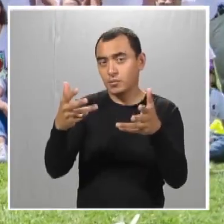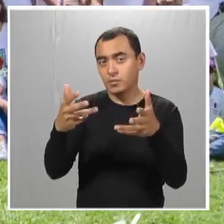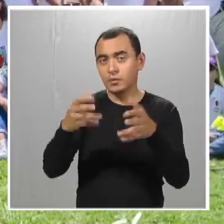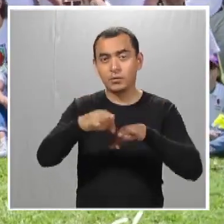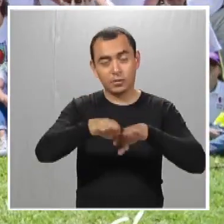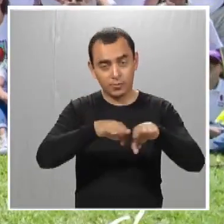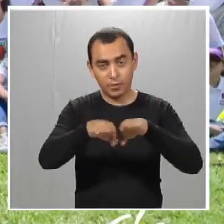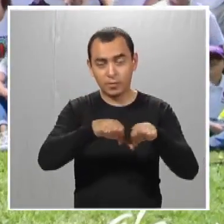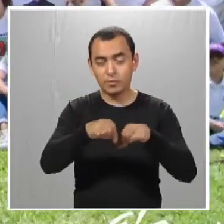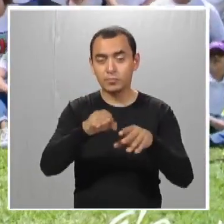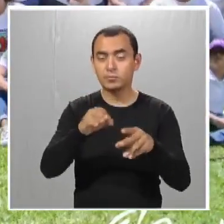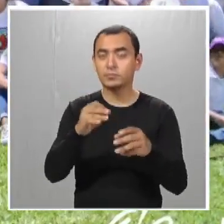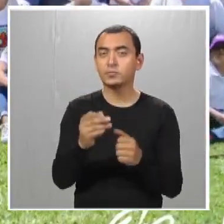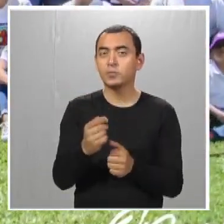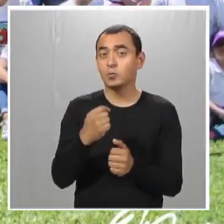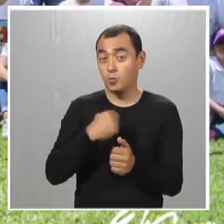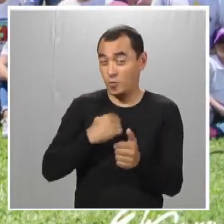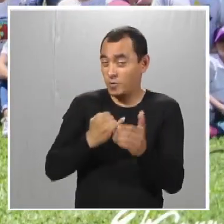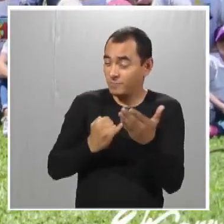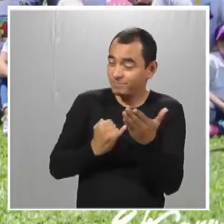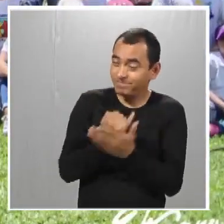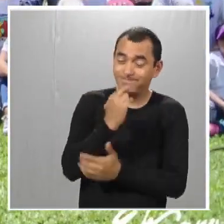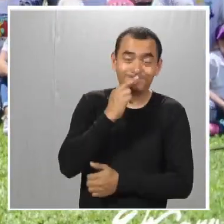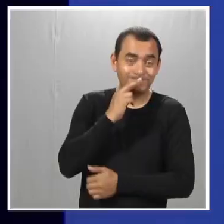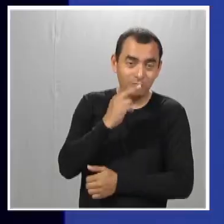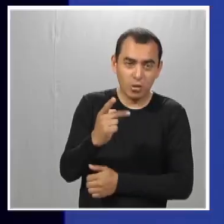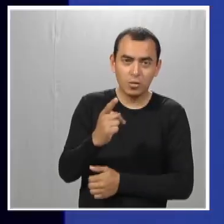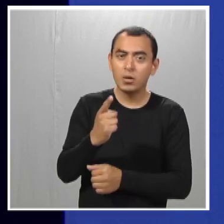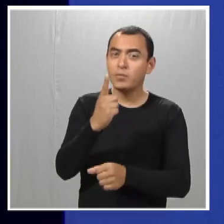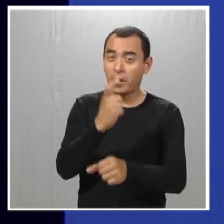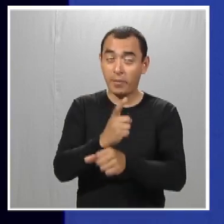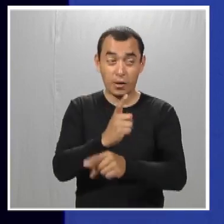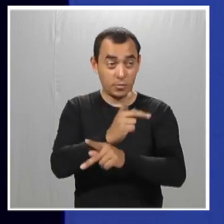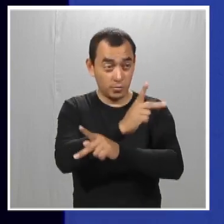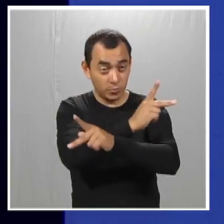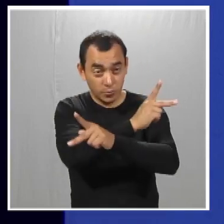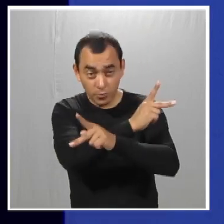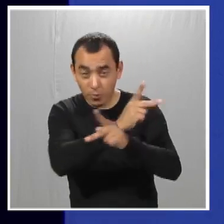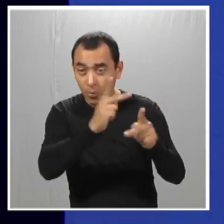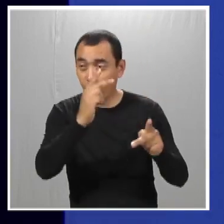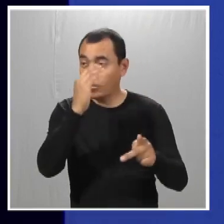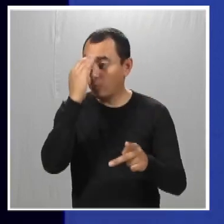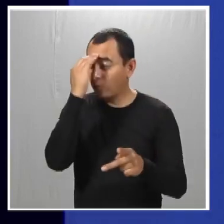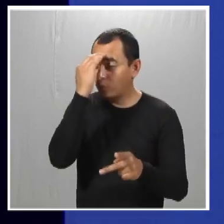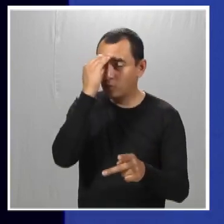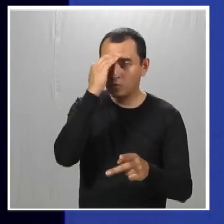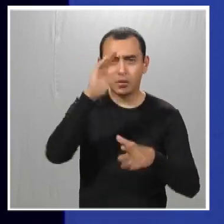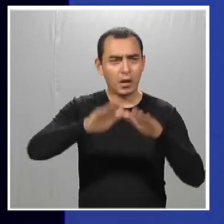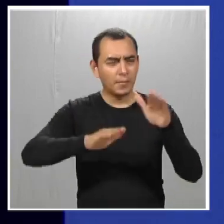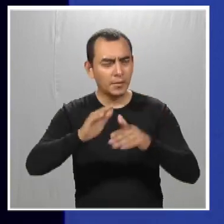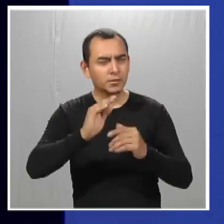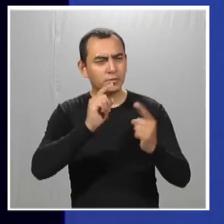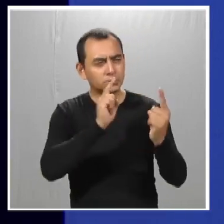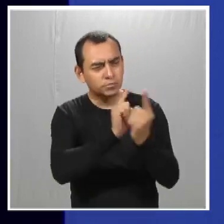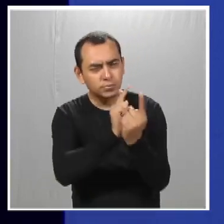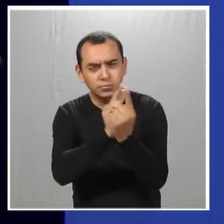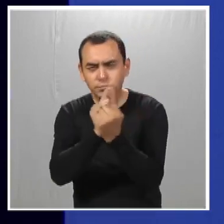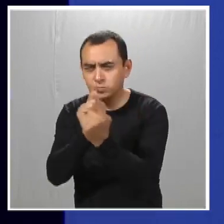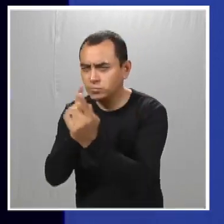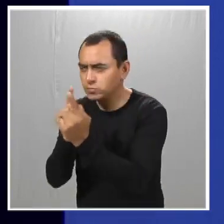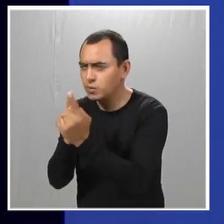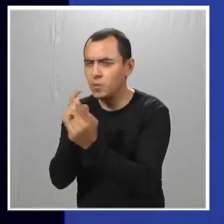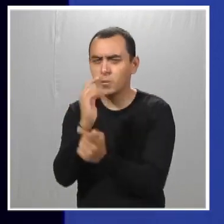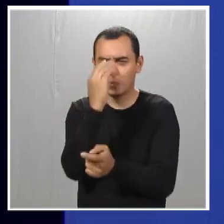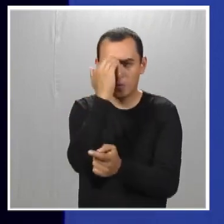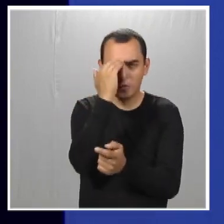para laboral. Y lo que yo prefiero hacer es que primero conozcan a todos los chicos y a veces conociendo,